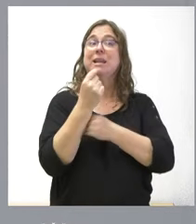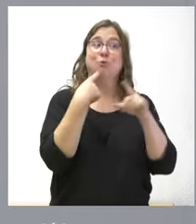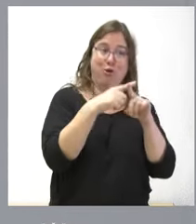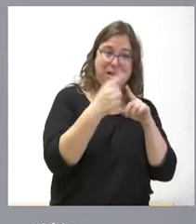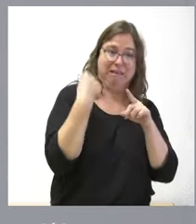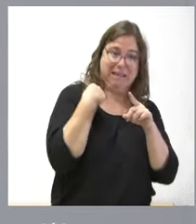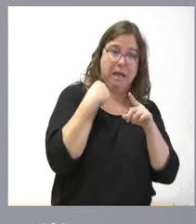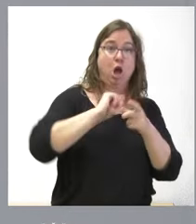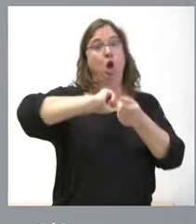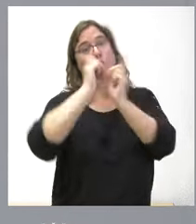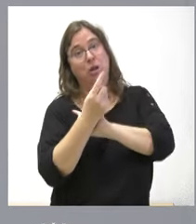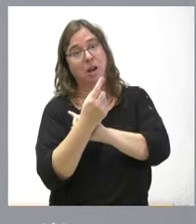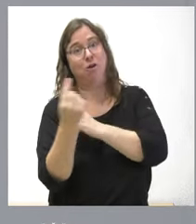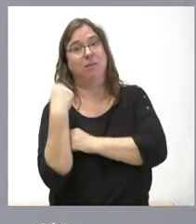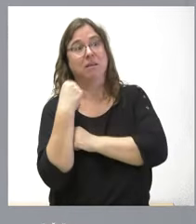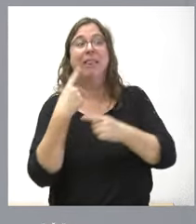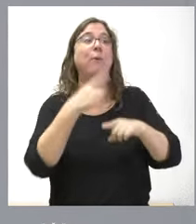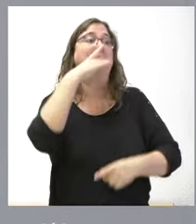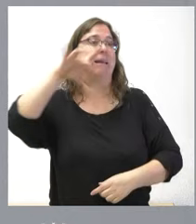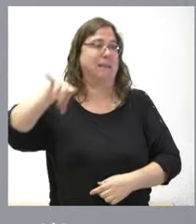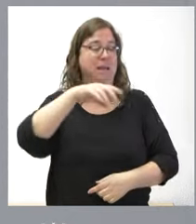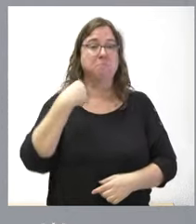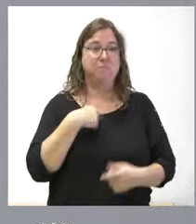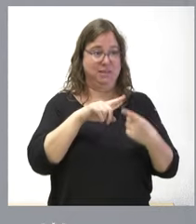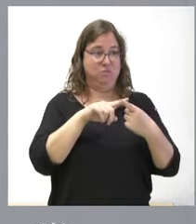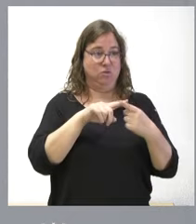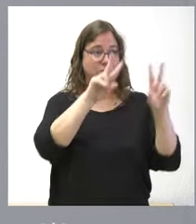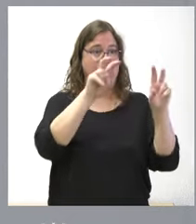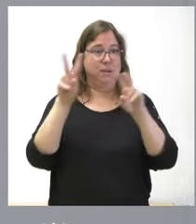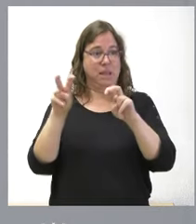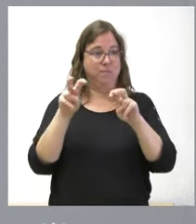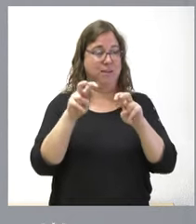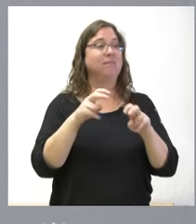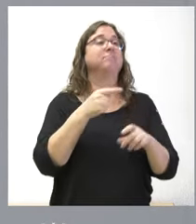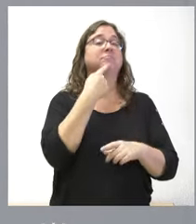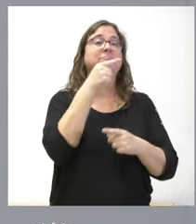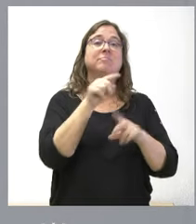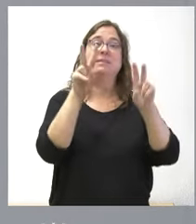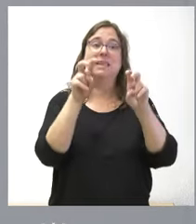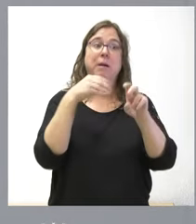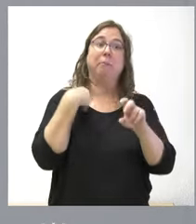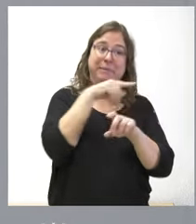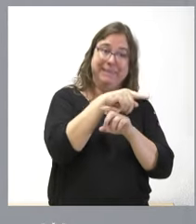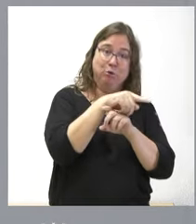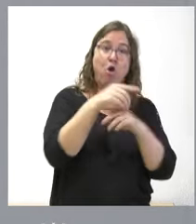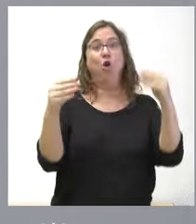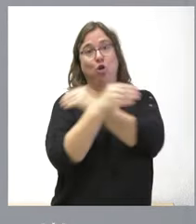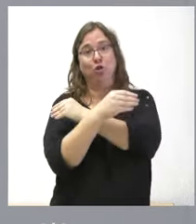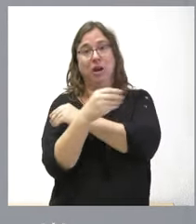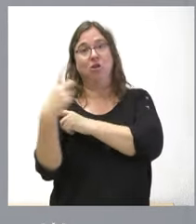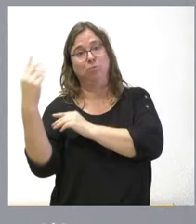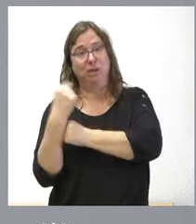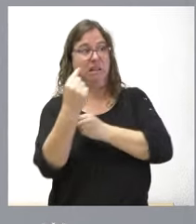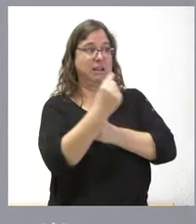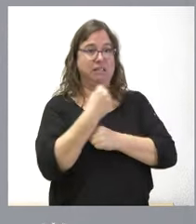contraria depende quién fuera el que criticaba sobre un argumento teníamos la crítica de un lado y justo la misma por la inversa